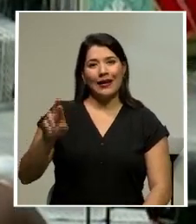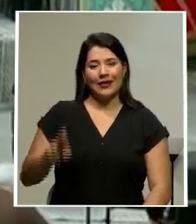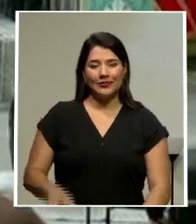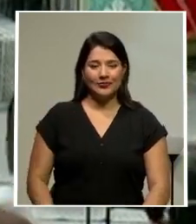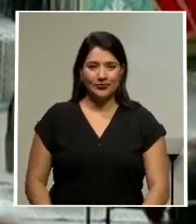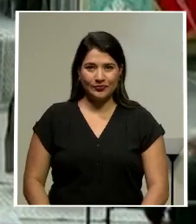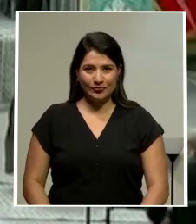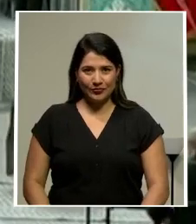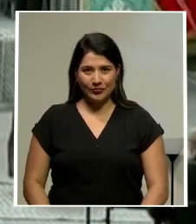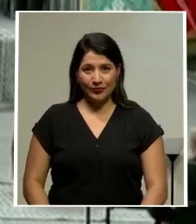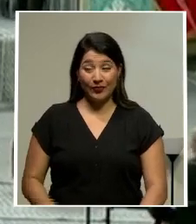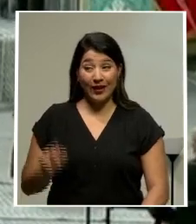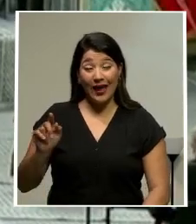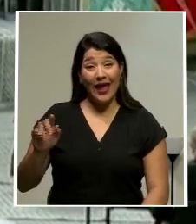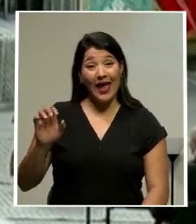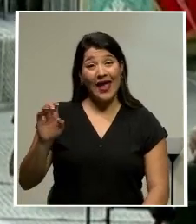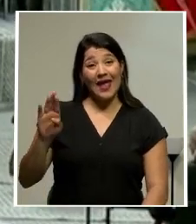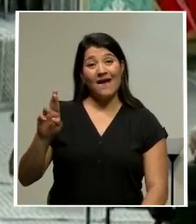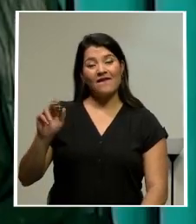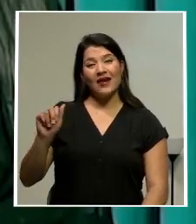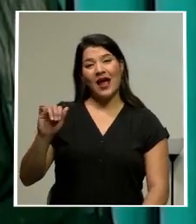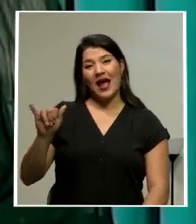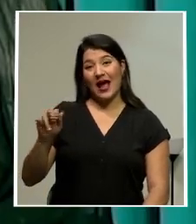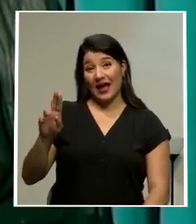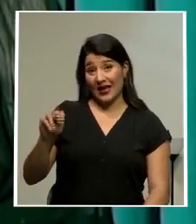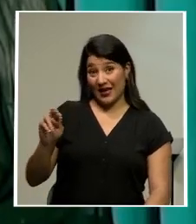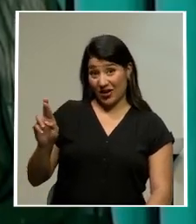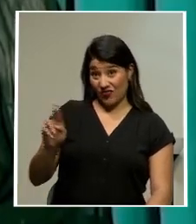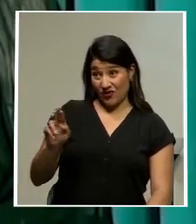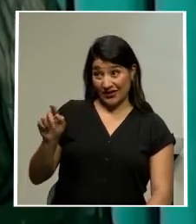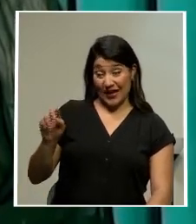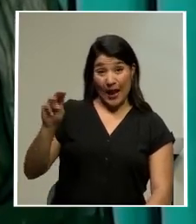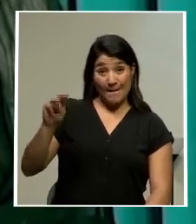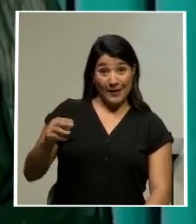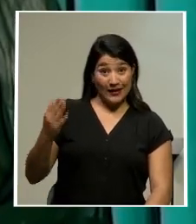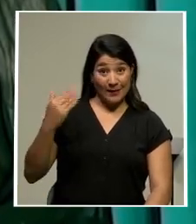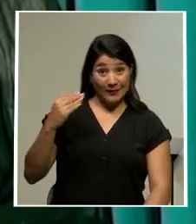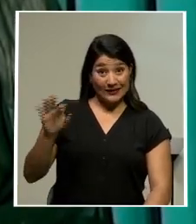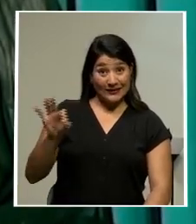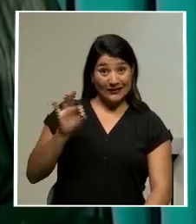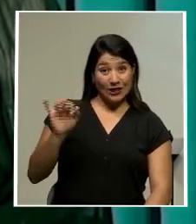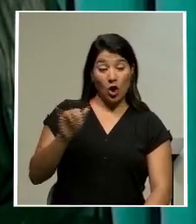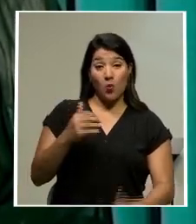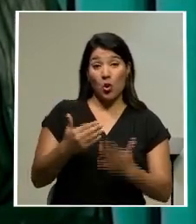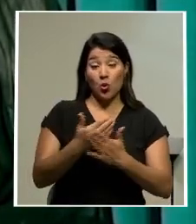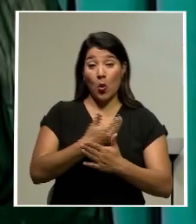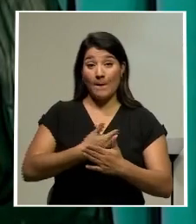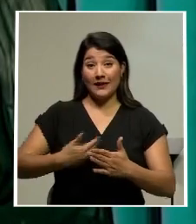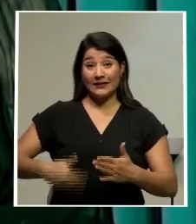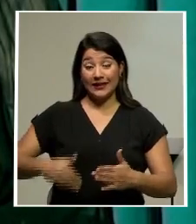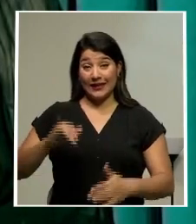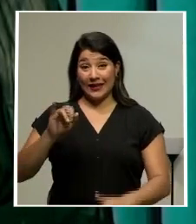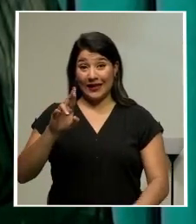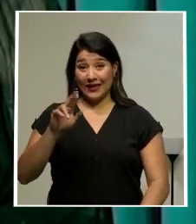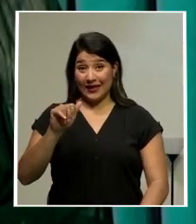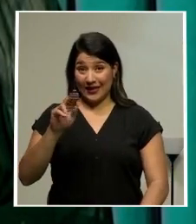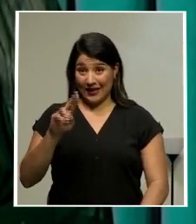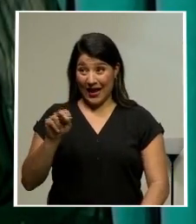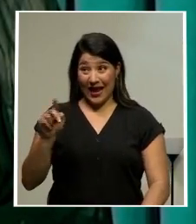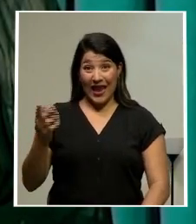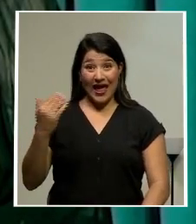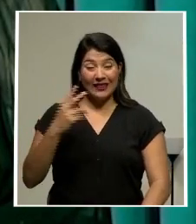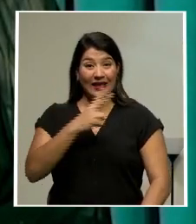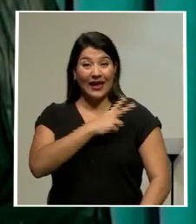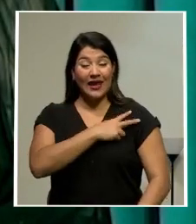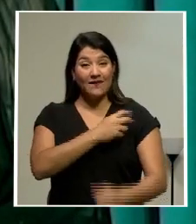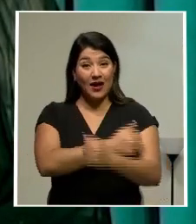El ultraconservador Ebrahim Raisi fue investido el martes nuevo presidente de Irán. Raisi, antiguo jefe